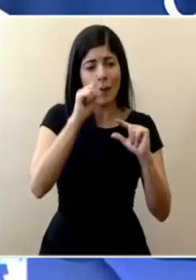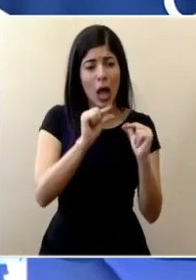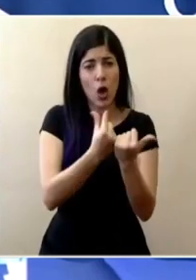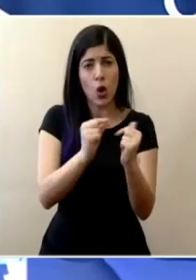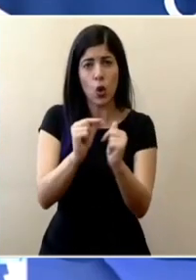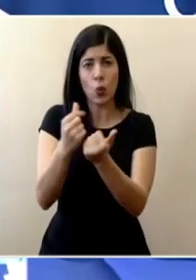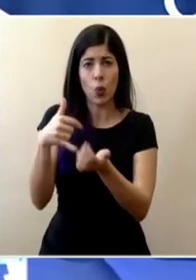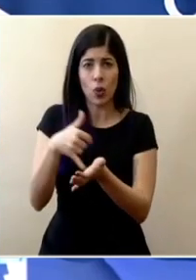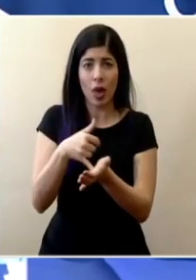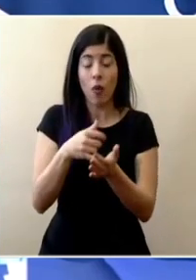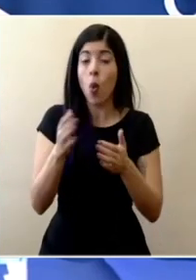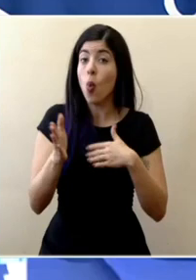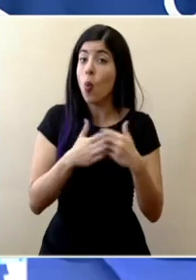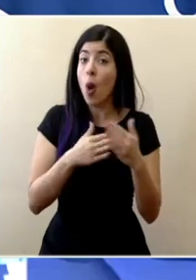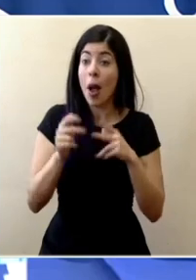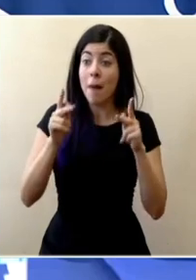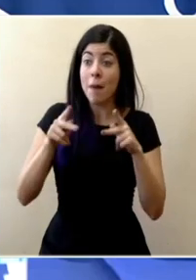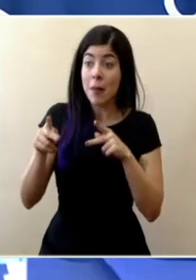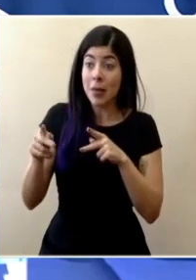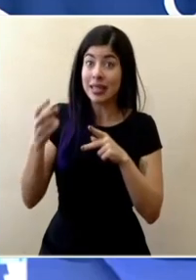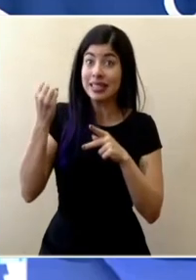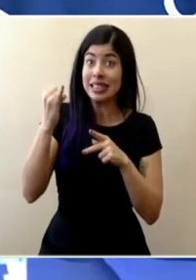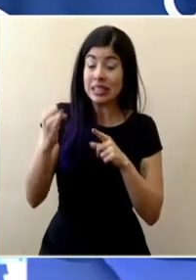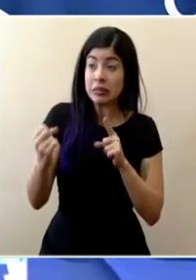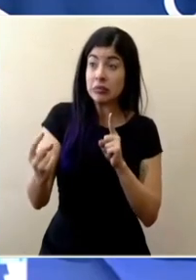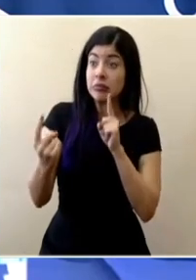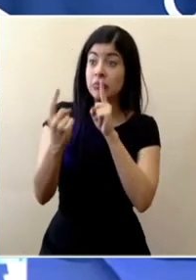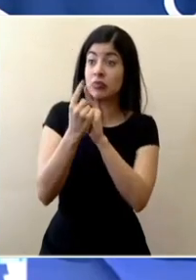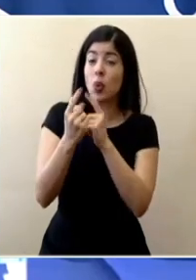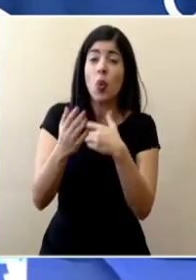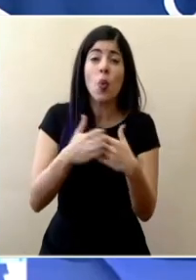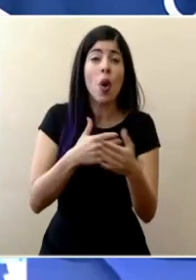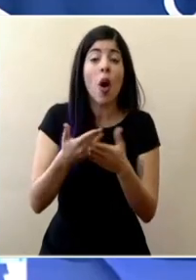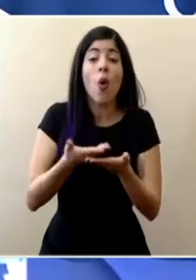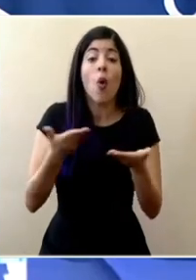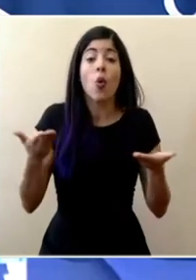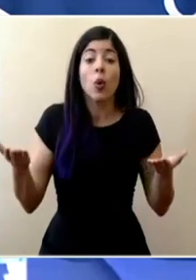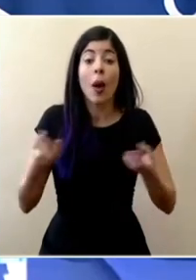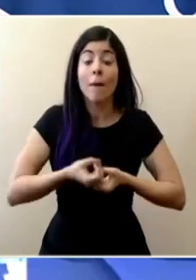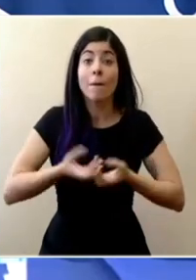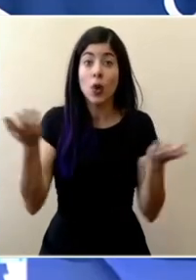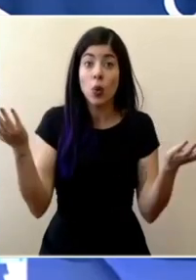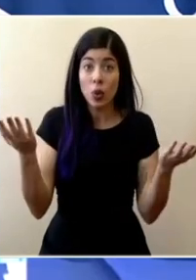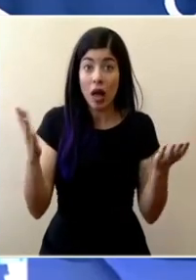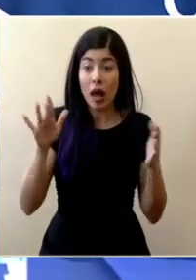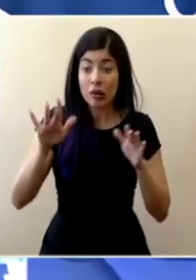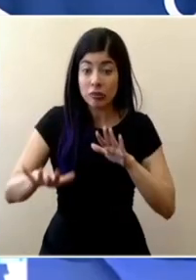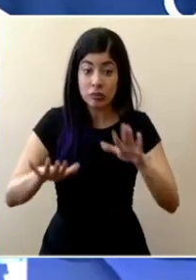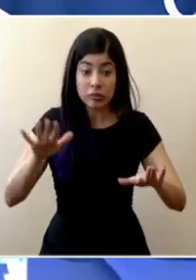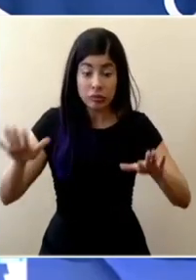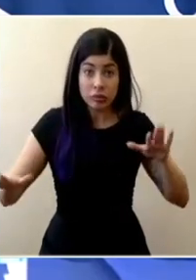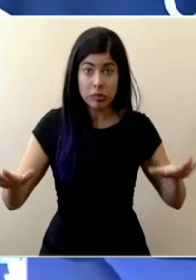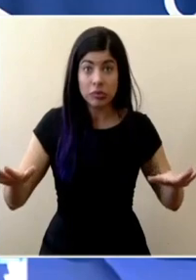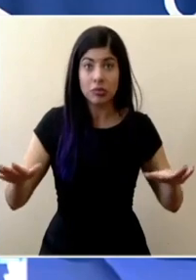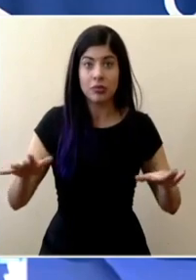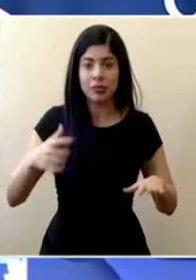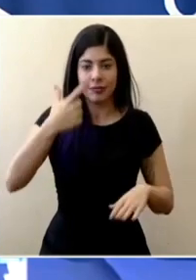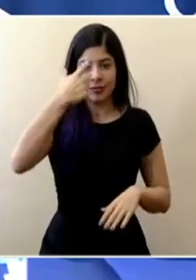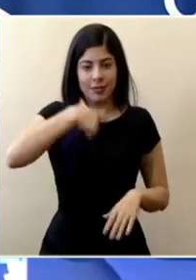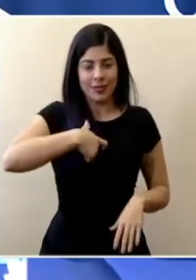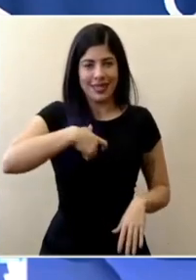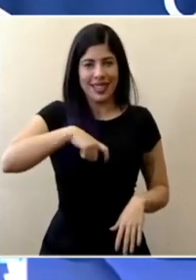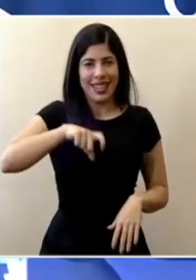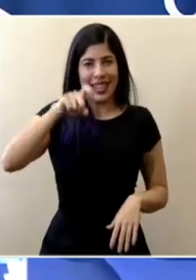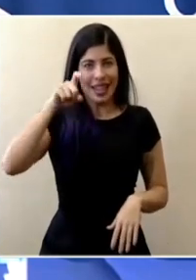cualquier persona eventualmente que entre en contacto con cualquier objeto a nivel público ya hemos dicho debe ser